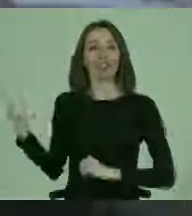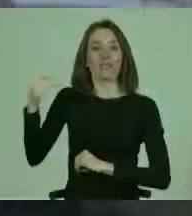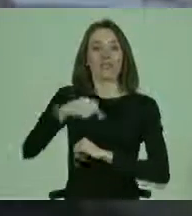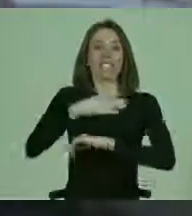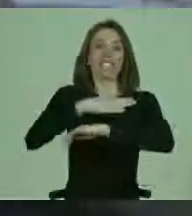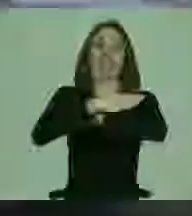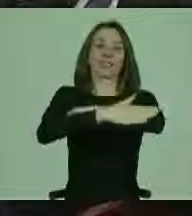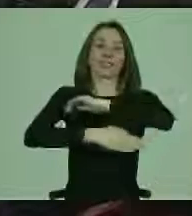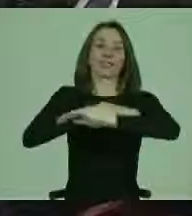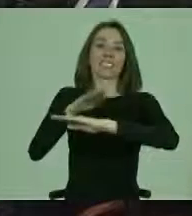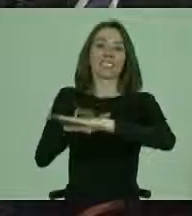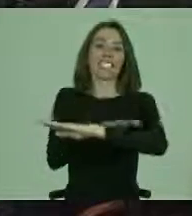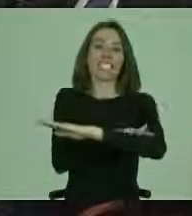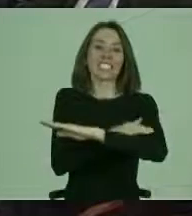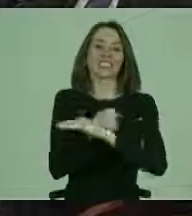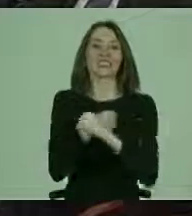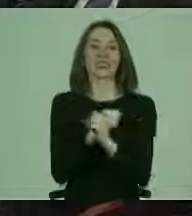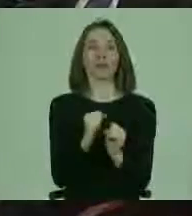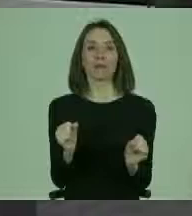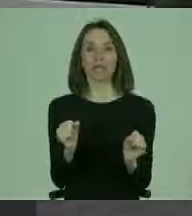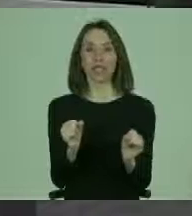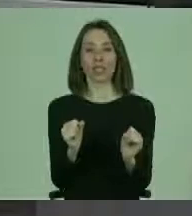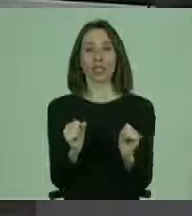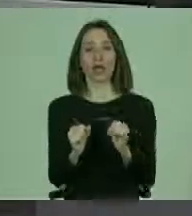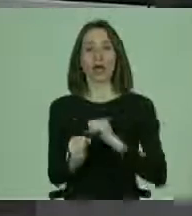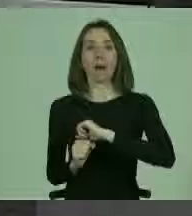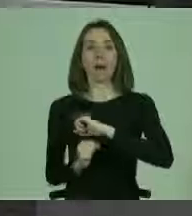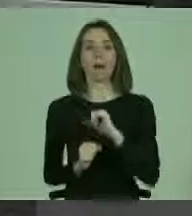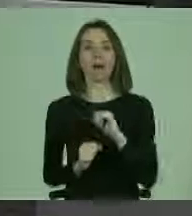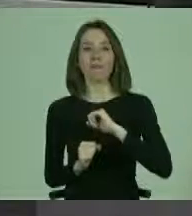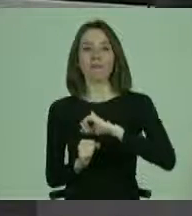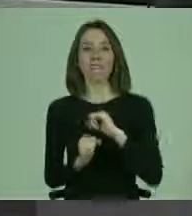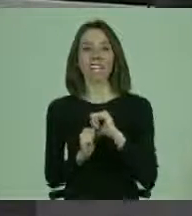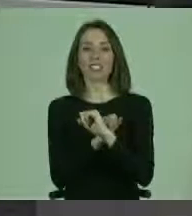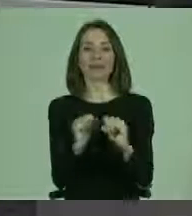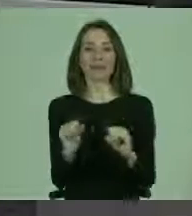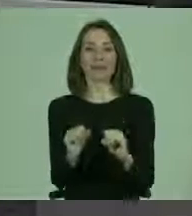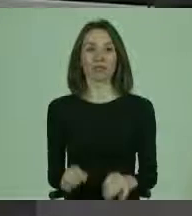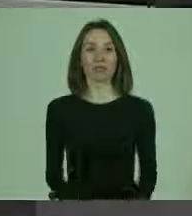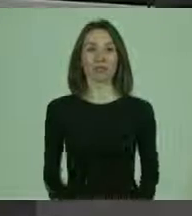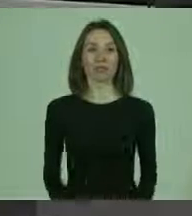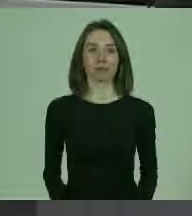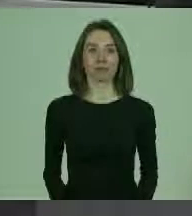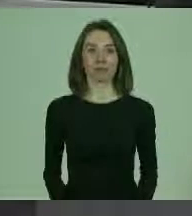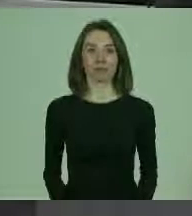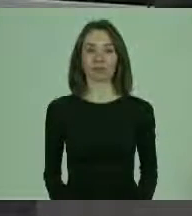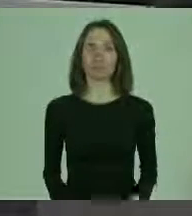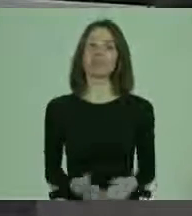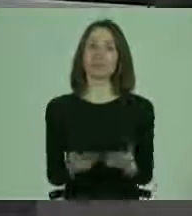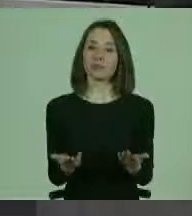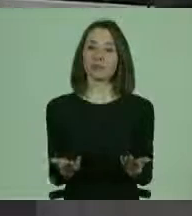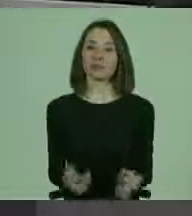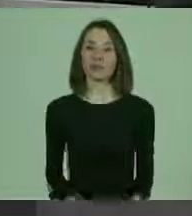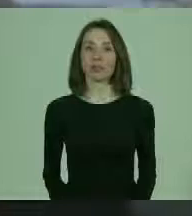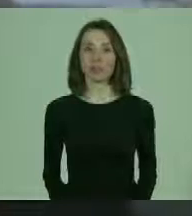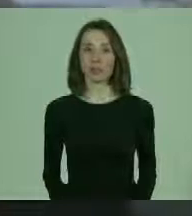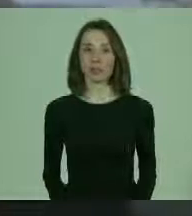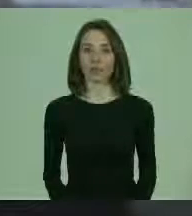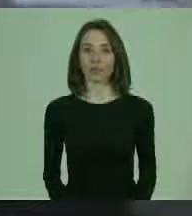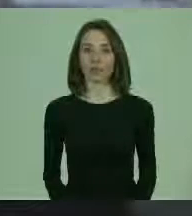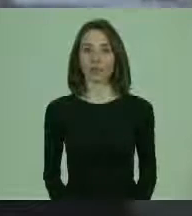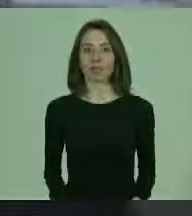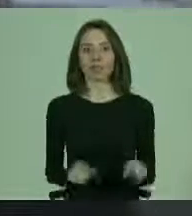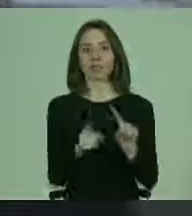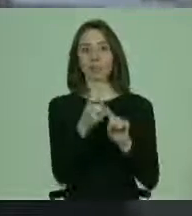pasada y que me impedía mover la mano. Bueno, en